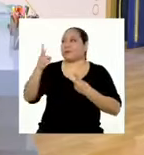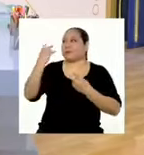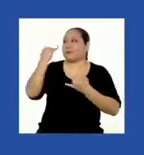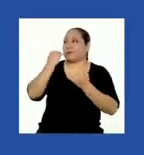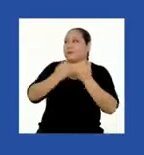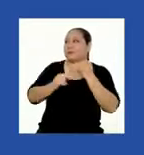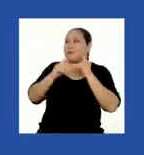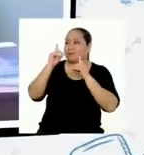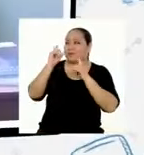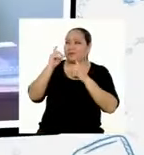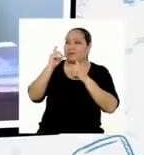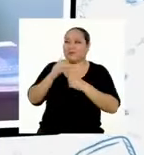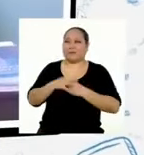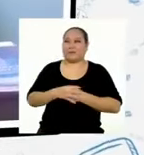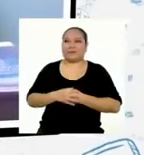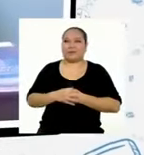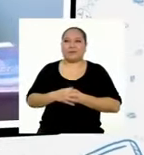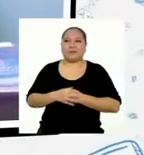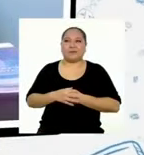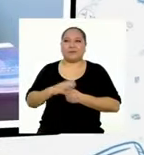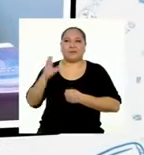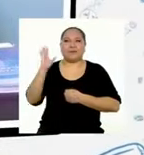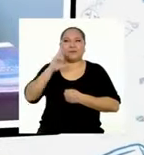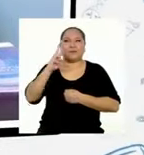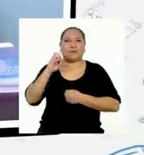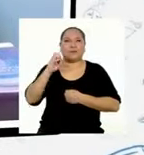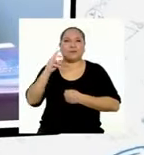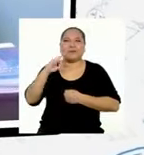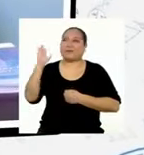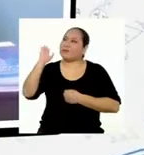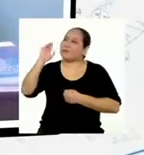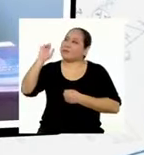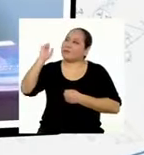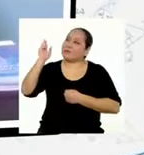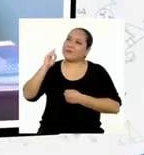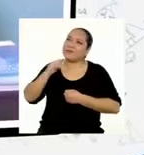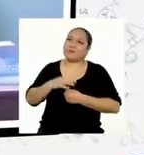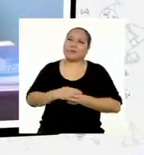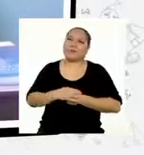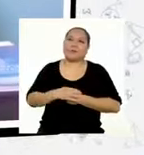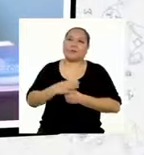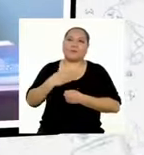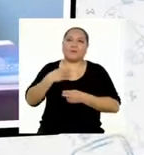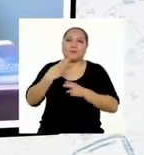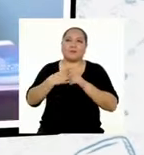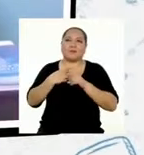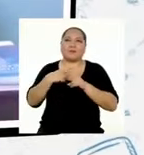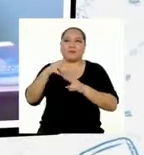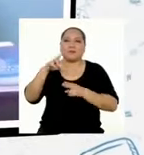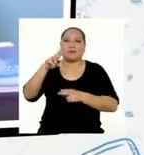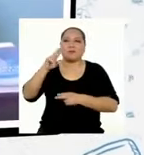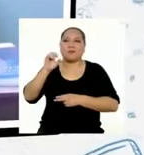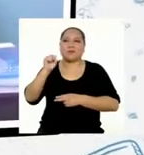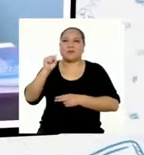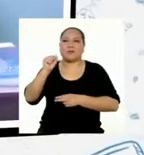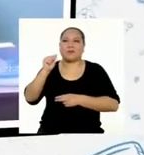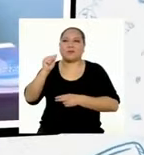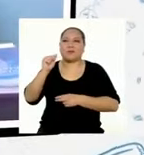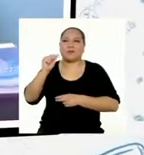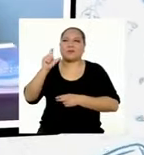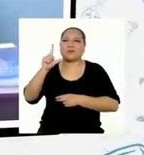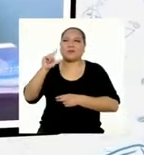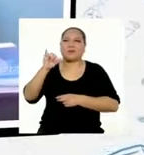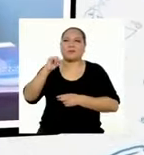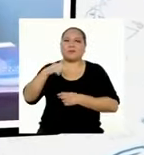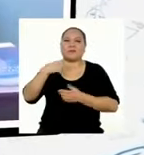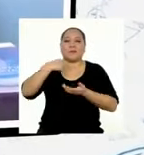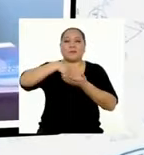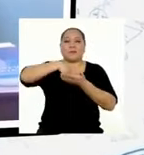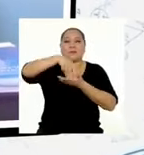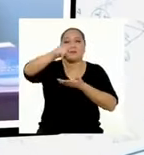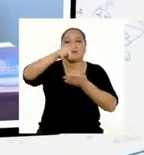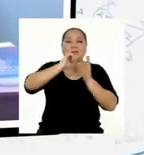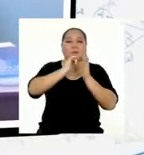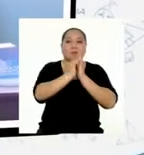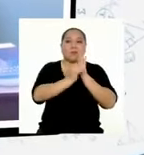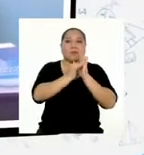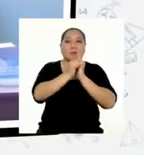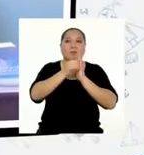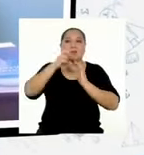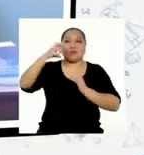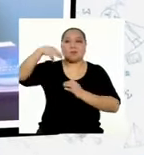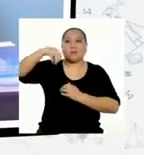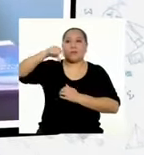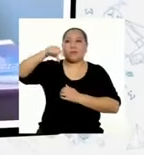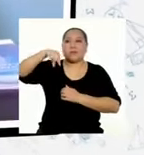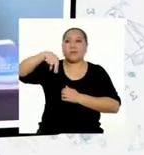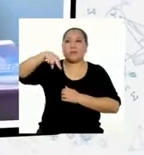pregunta. Hola, Rodrigo. profesora. Me llamo Rosalía y envíe este video de este micro. ¿Todo